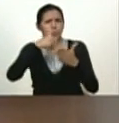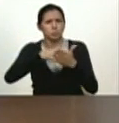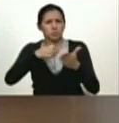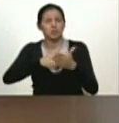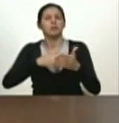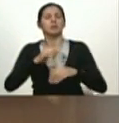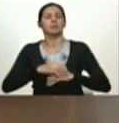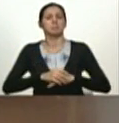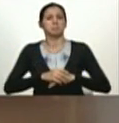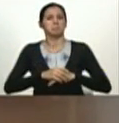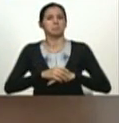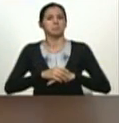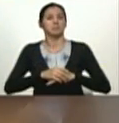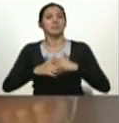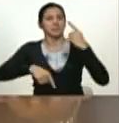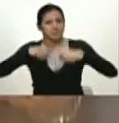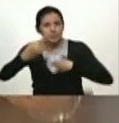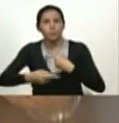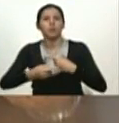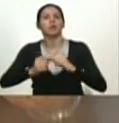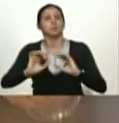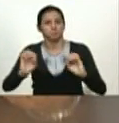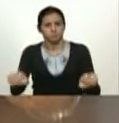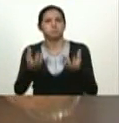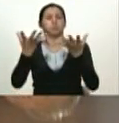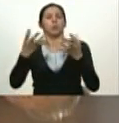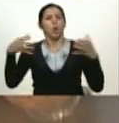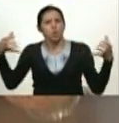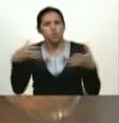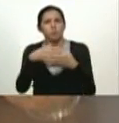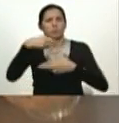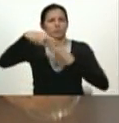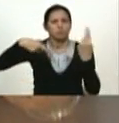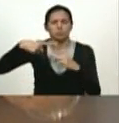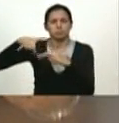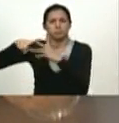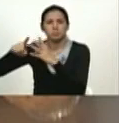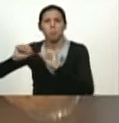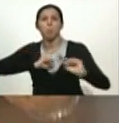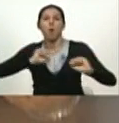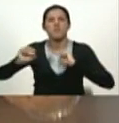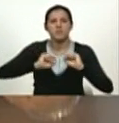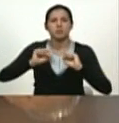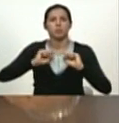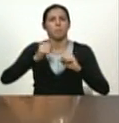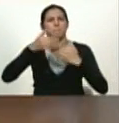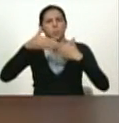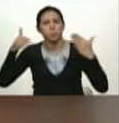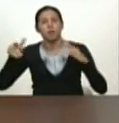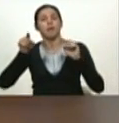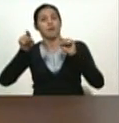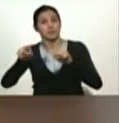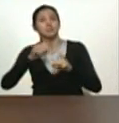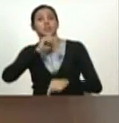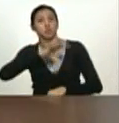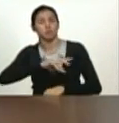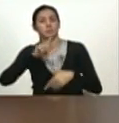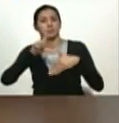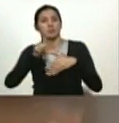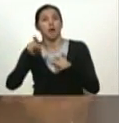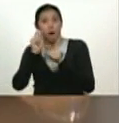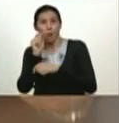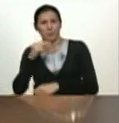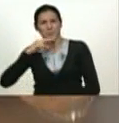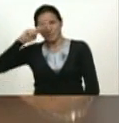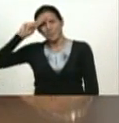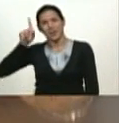transitar todos los desiertos nacen los grandes movimientos populares revolucionarios esa es nuestra historia y la historia de América Latina y Jesús Farías fue uno de los fundadores